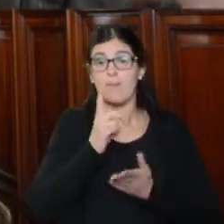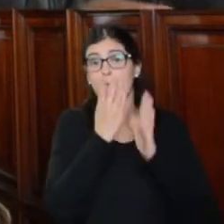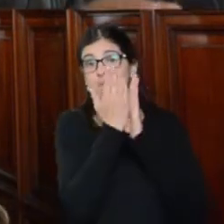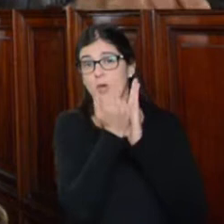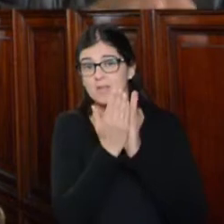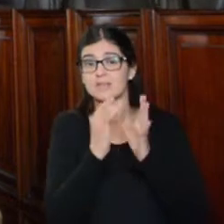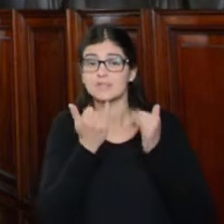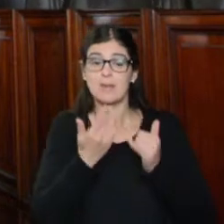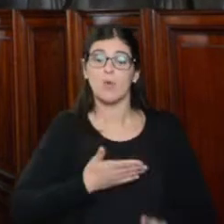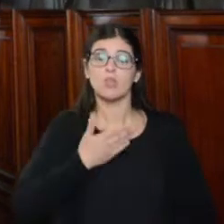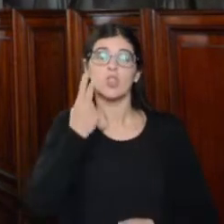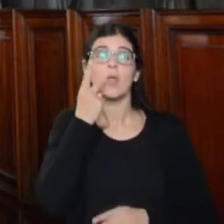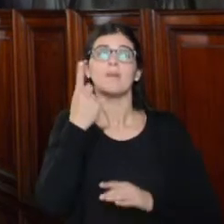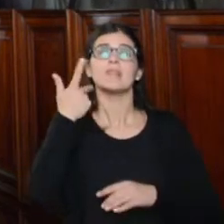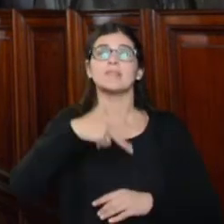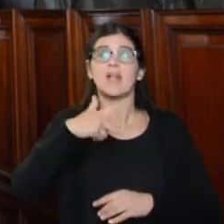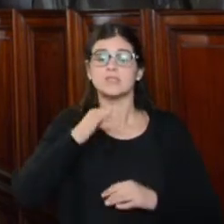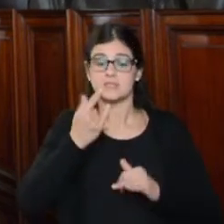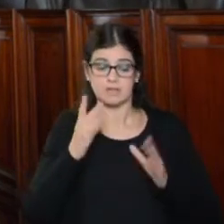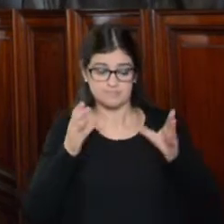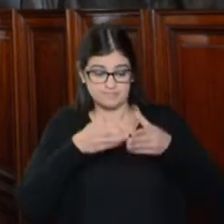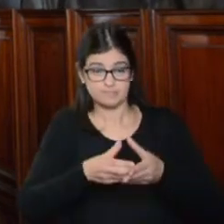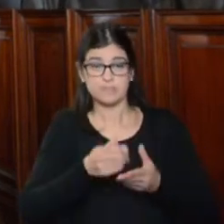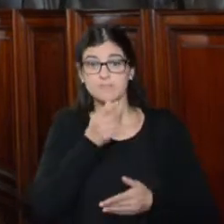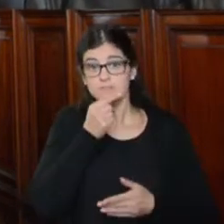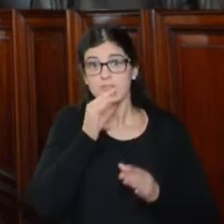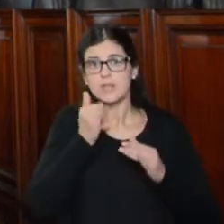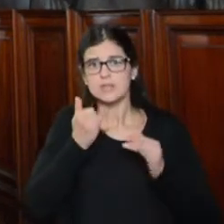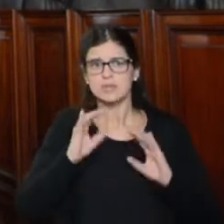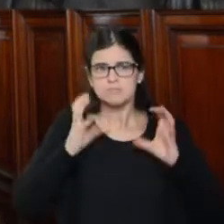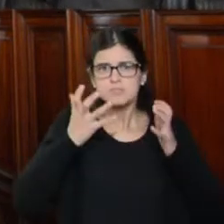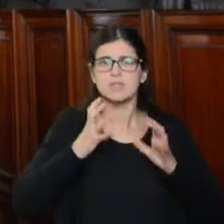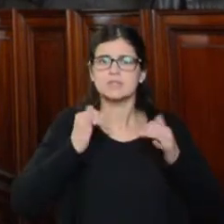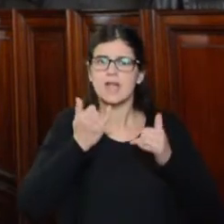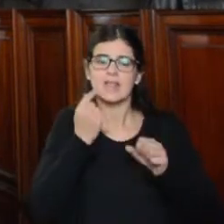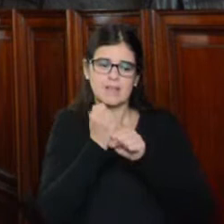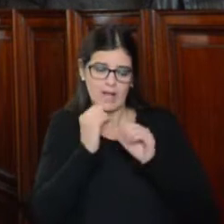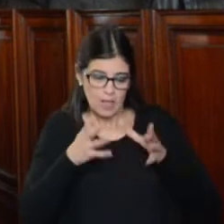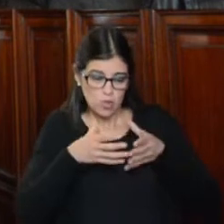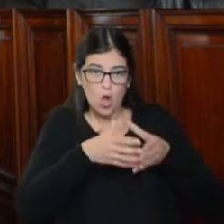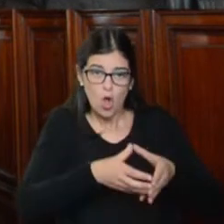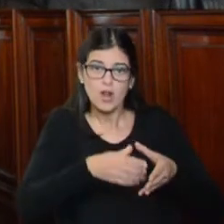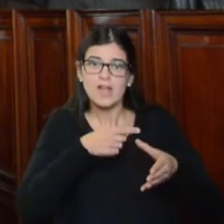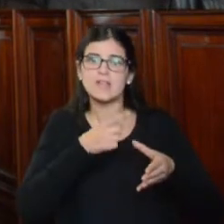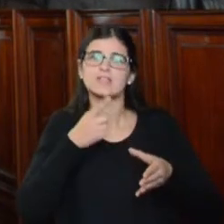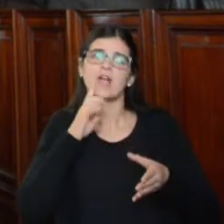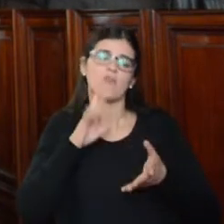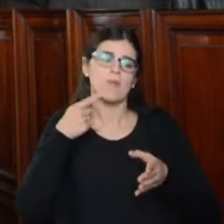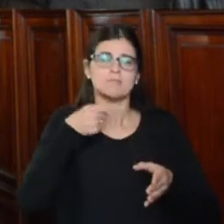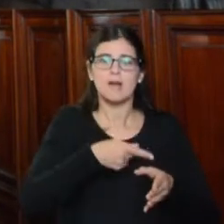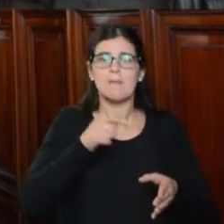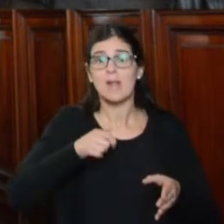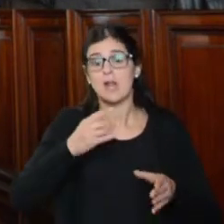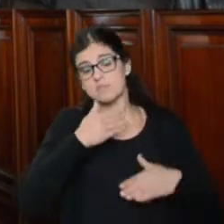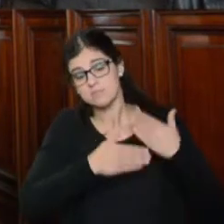de una protesta sindical del año 2013, las fuerzas policiales reprimieron ferozmente y un grupo de trabajadores fue imputado penalmente. Tras dos años